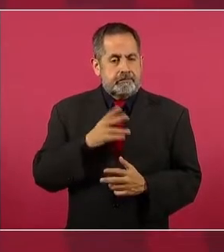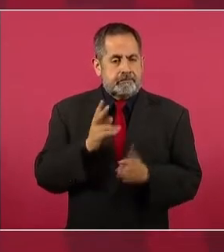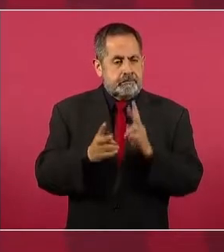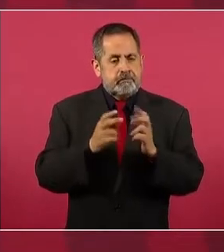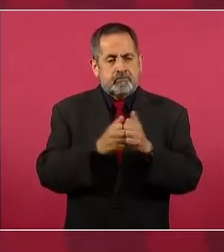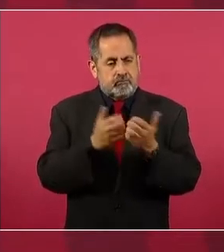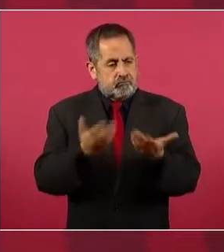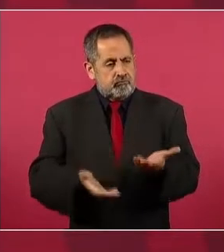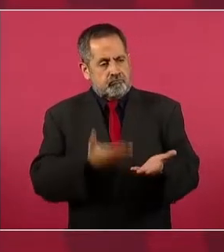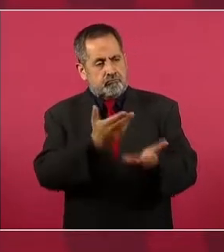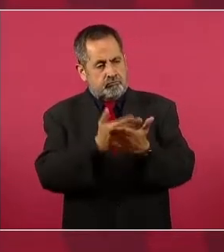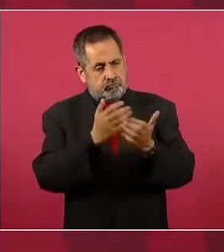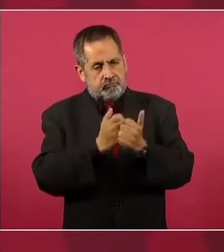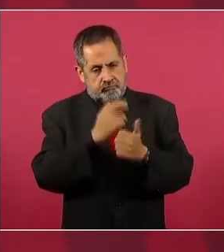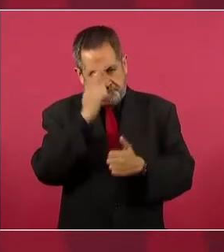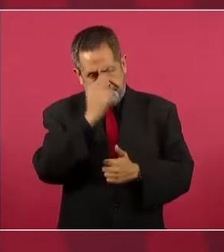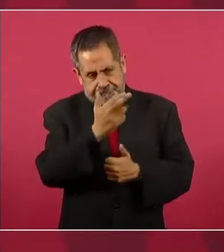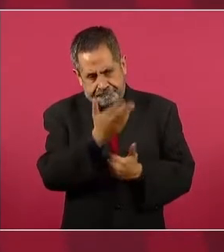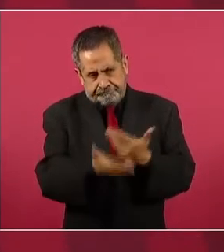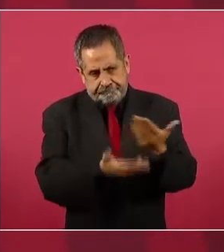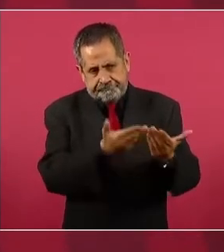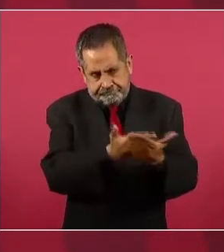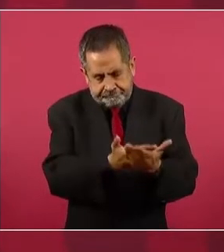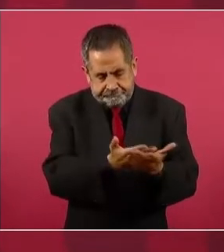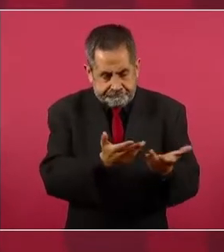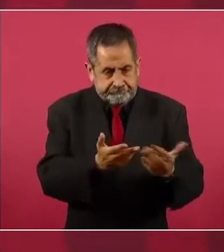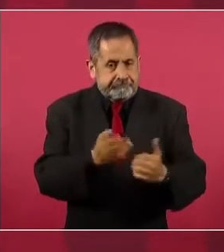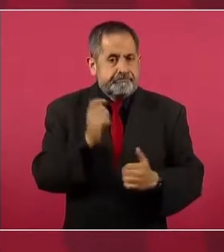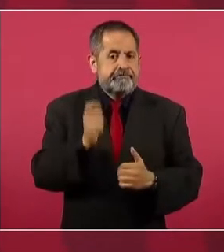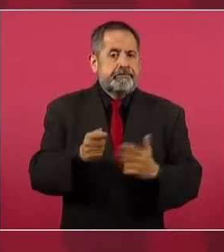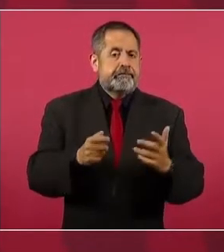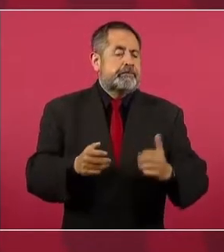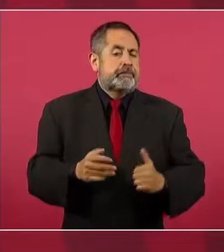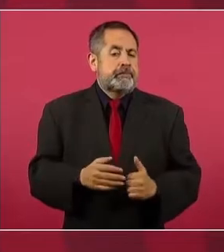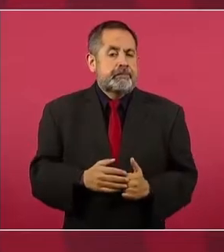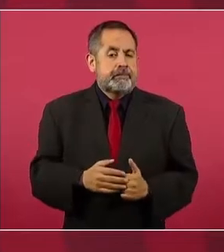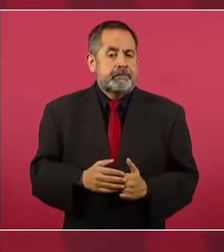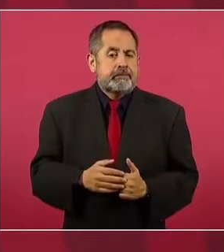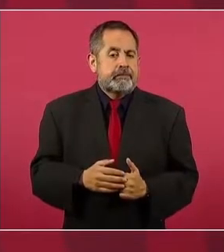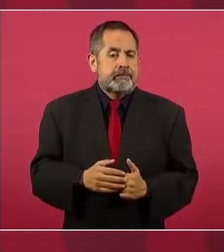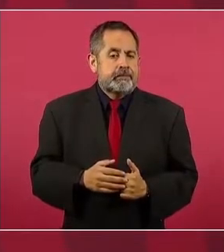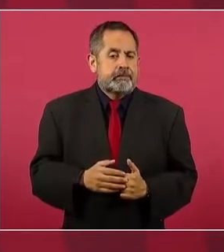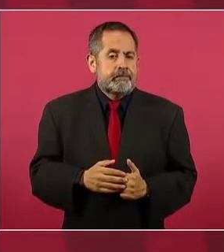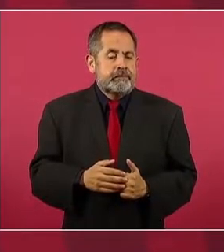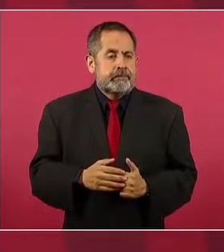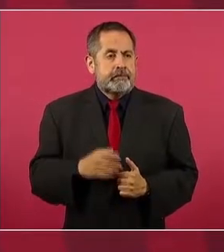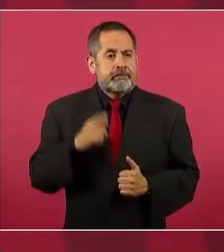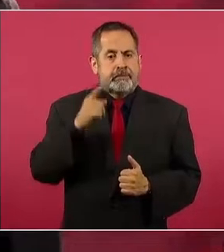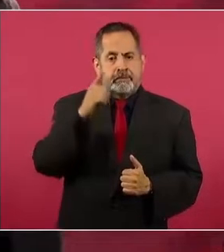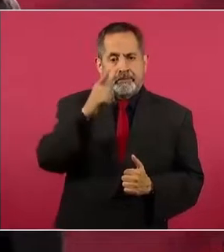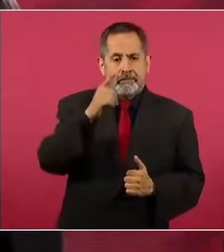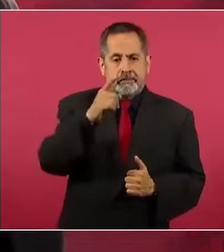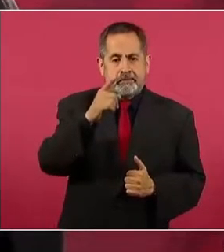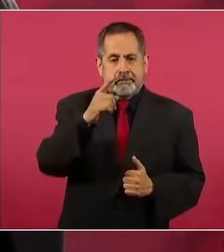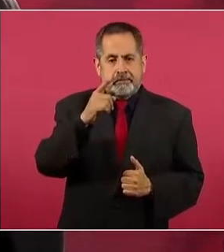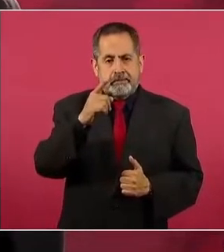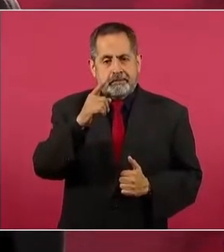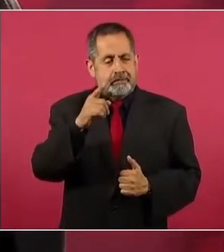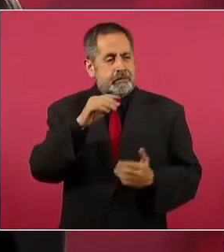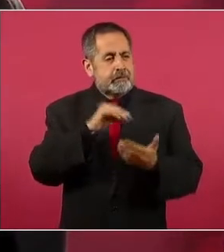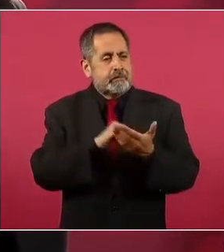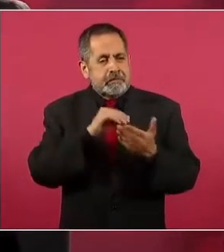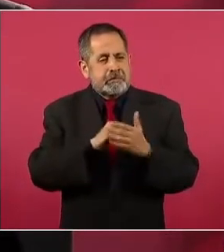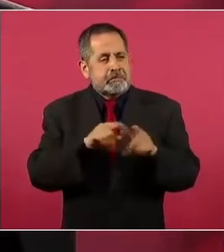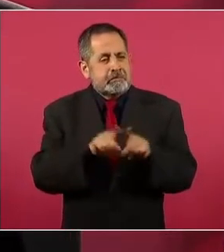respetuoso acerca de que no hay que continuar con la misma